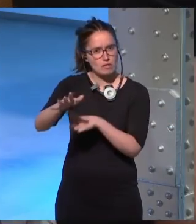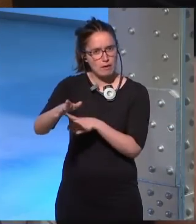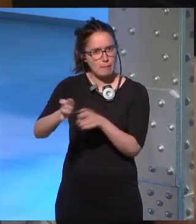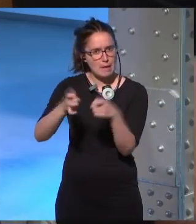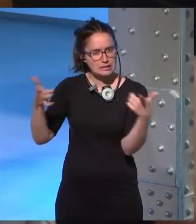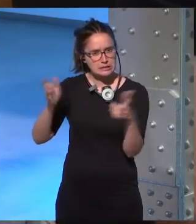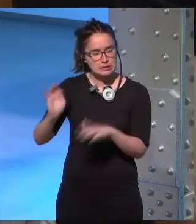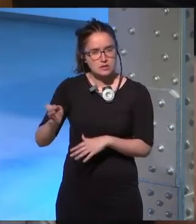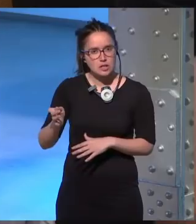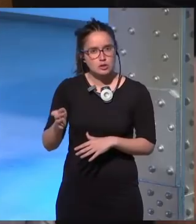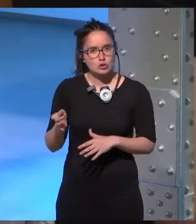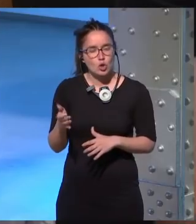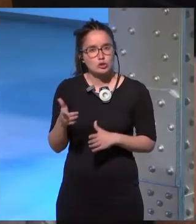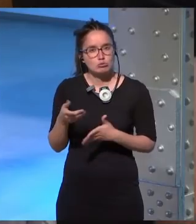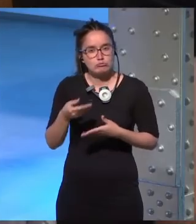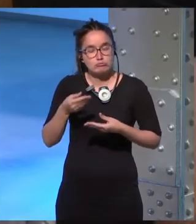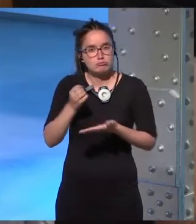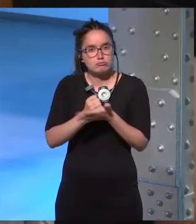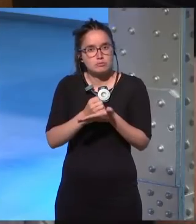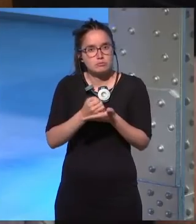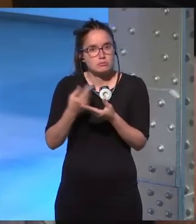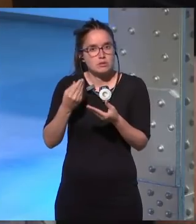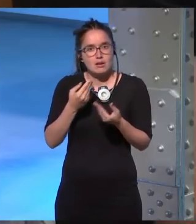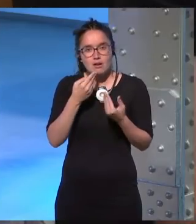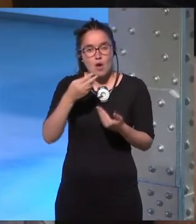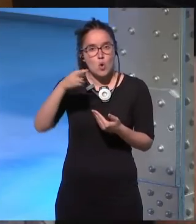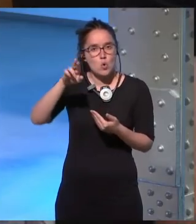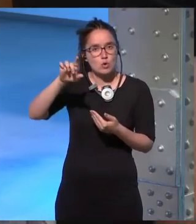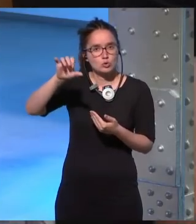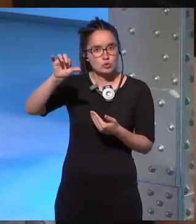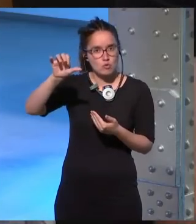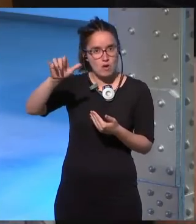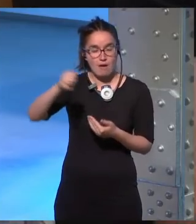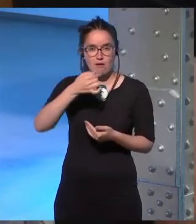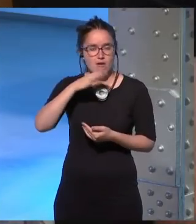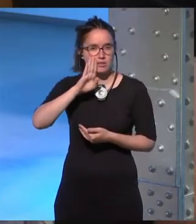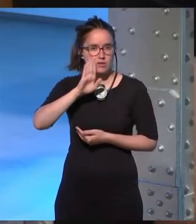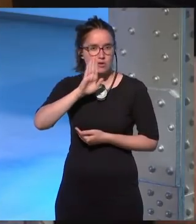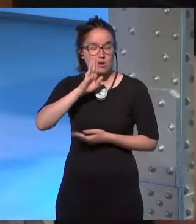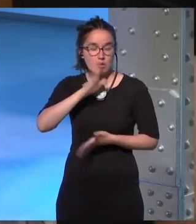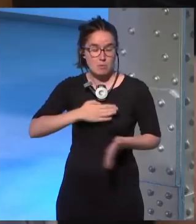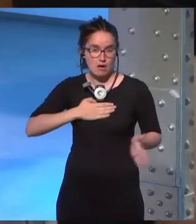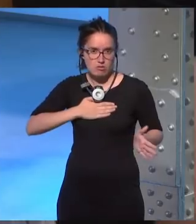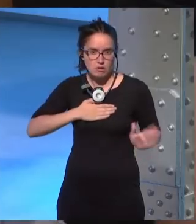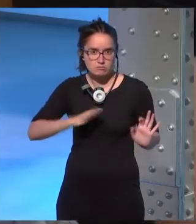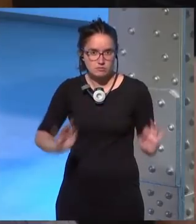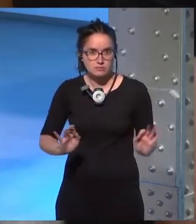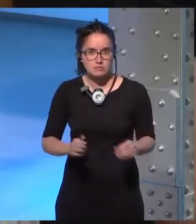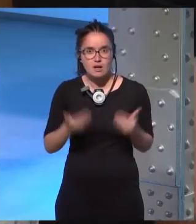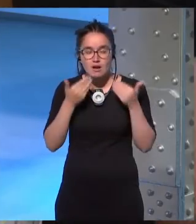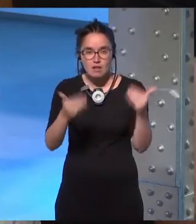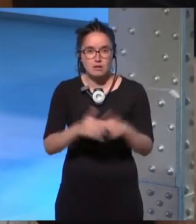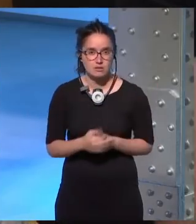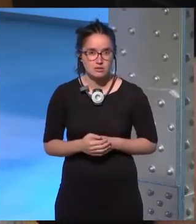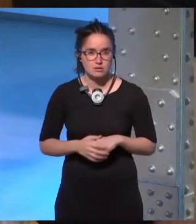y esto es un legado que nos dejó Úrsula Leguin a la que has citado antes y que me encanta por cierto gracias